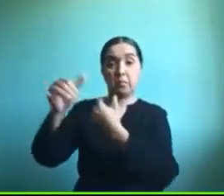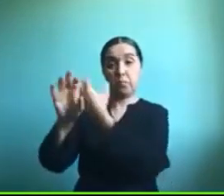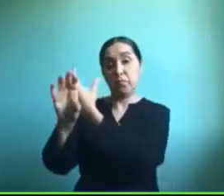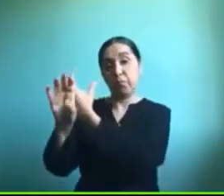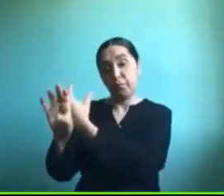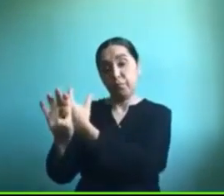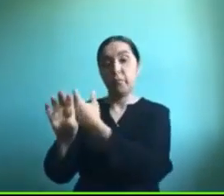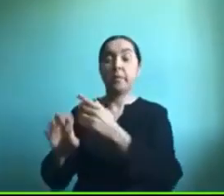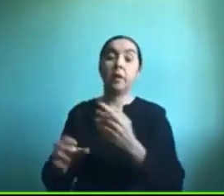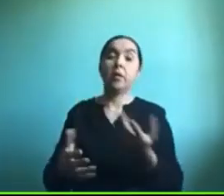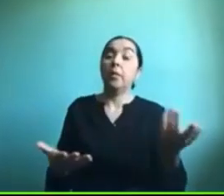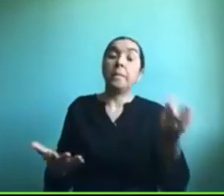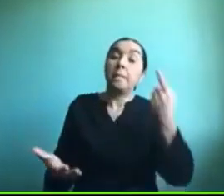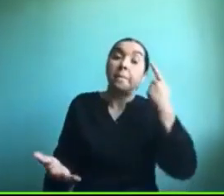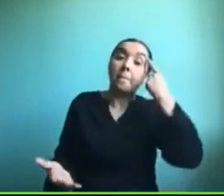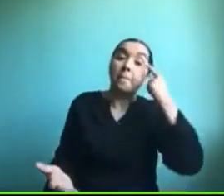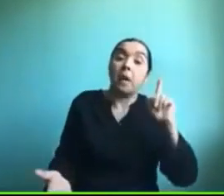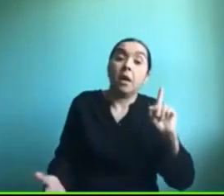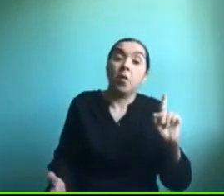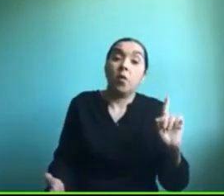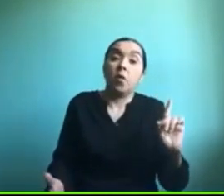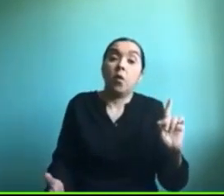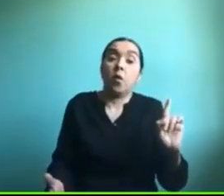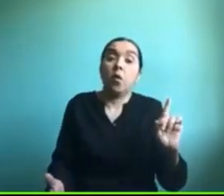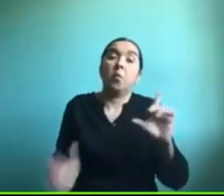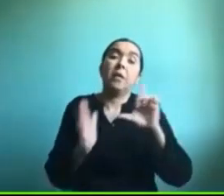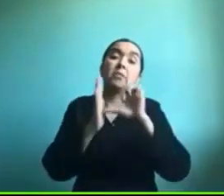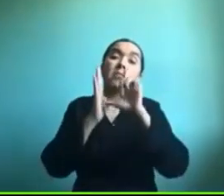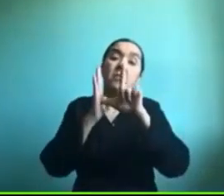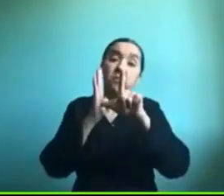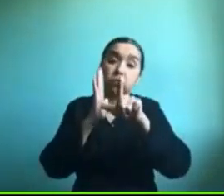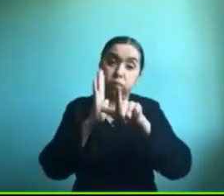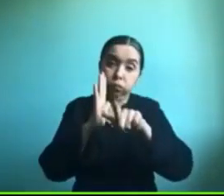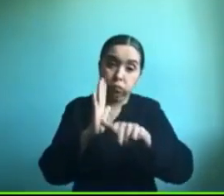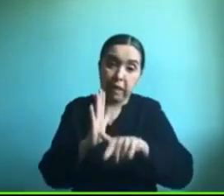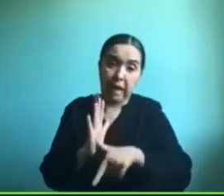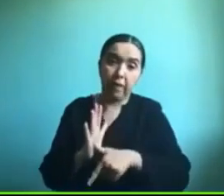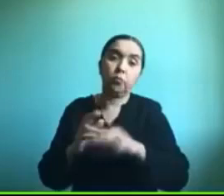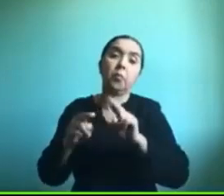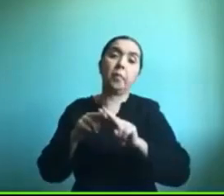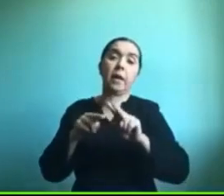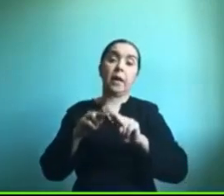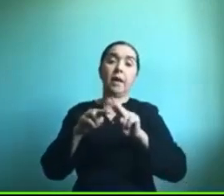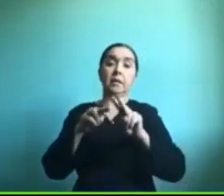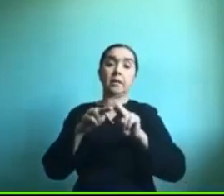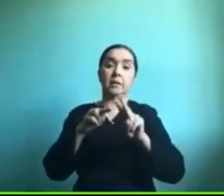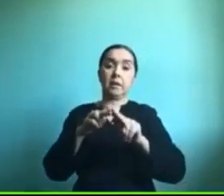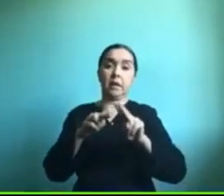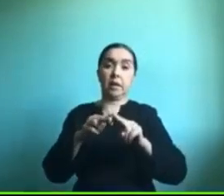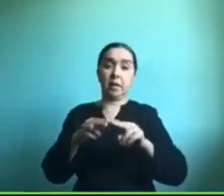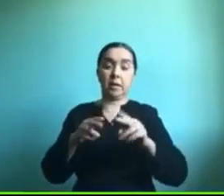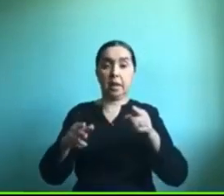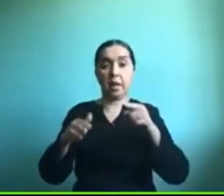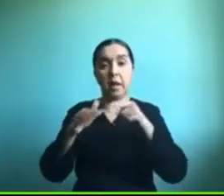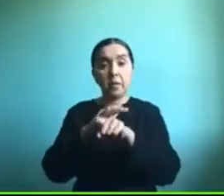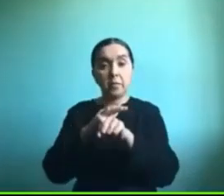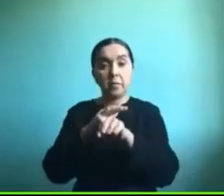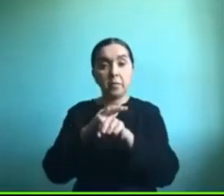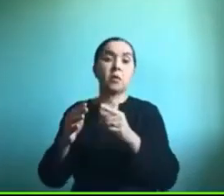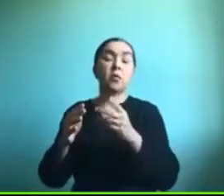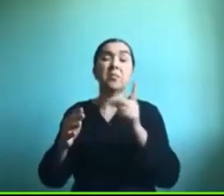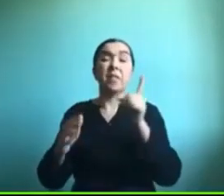estilo pero obviamente son más lentas de hacer y las intervenciones también son más difíciles de